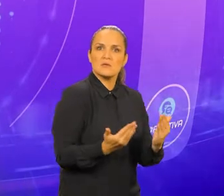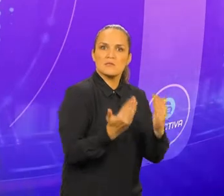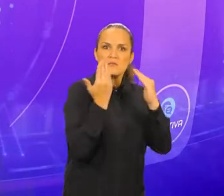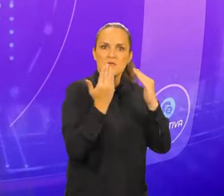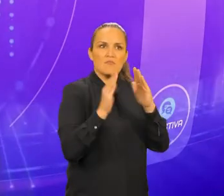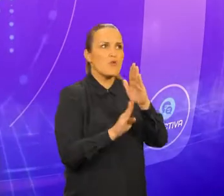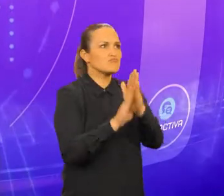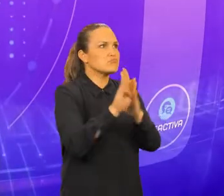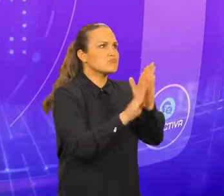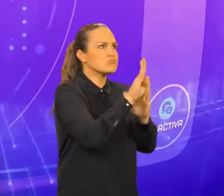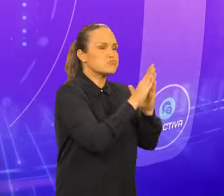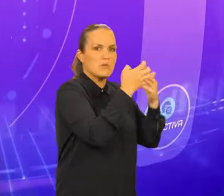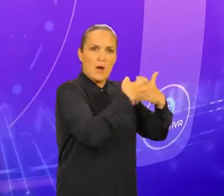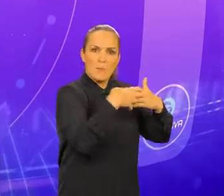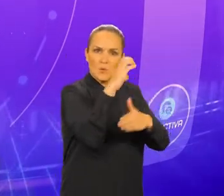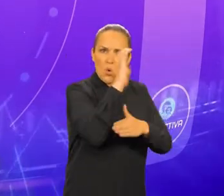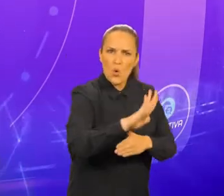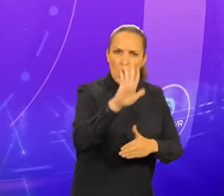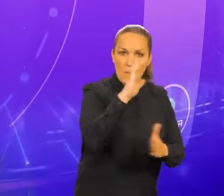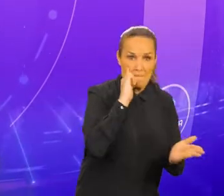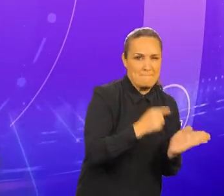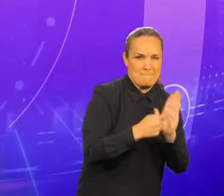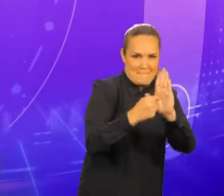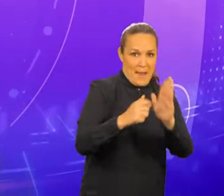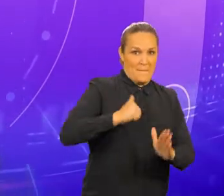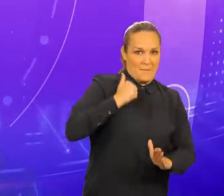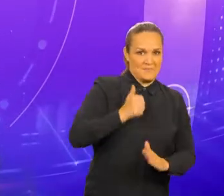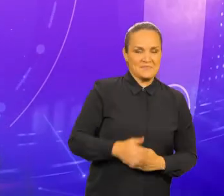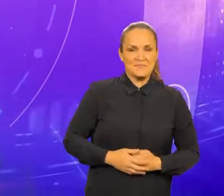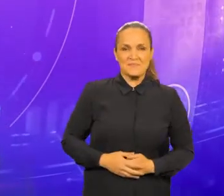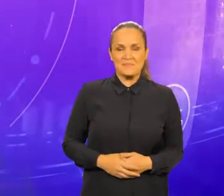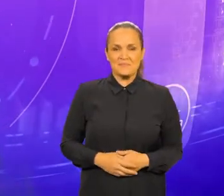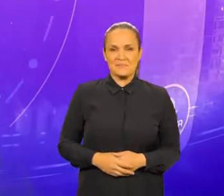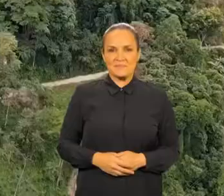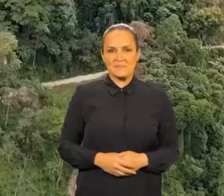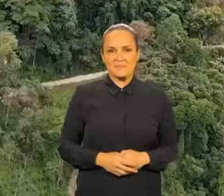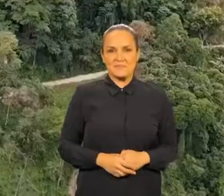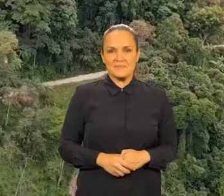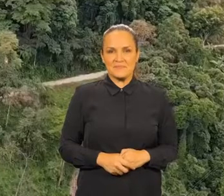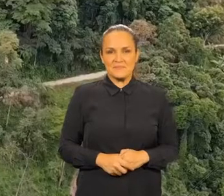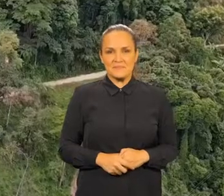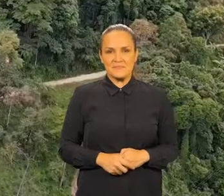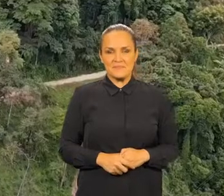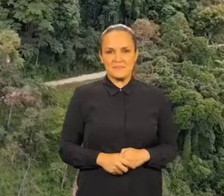acceso a Internet se ha convertido en un gran aliado para nuestros emprendedores locales.